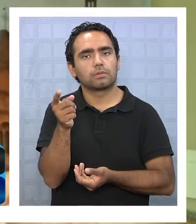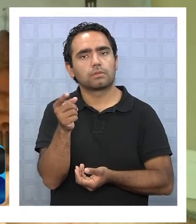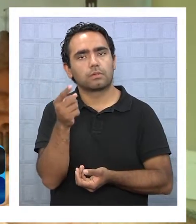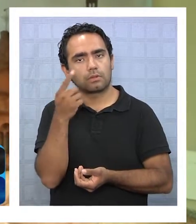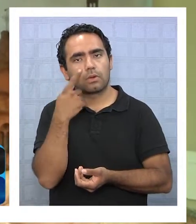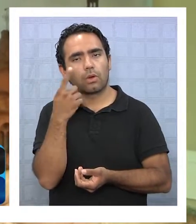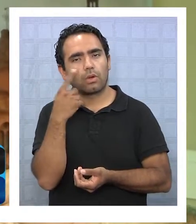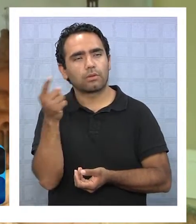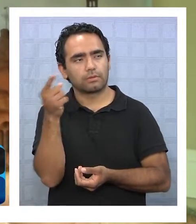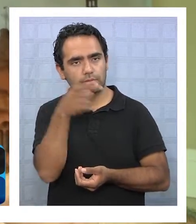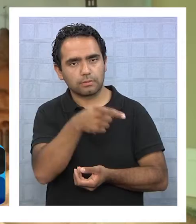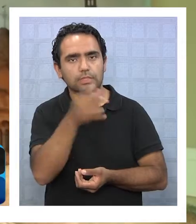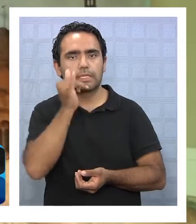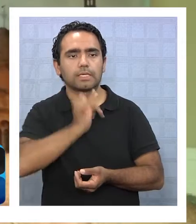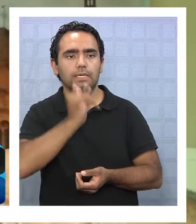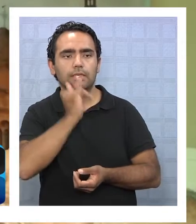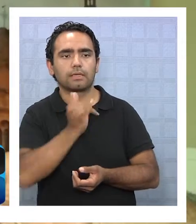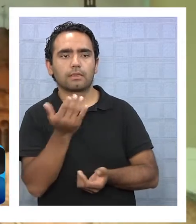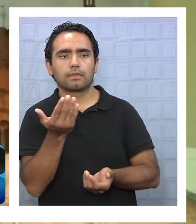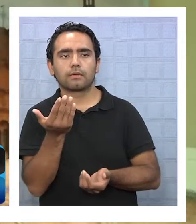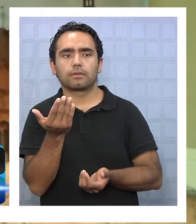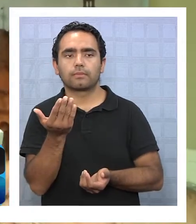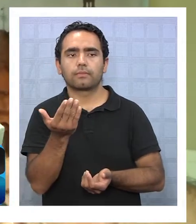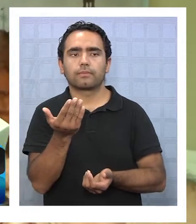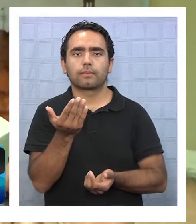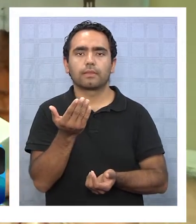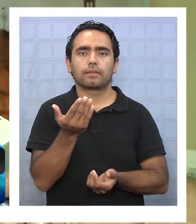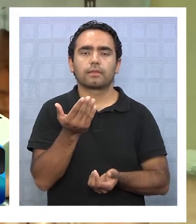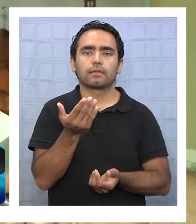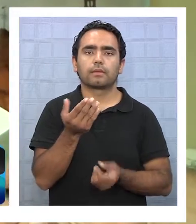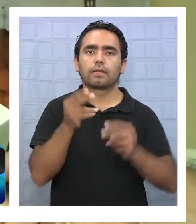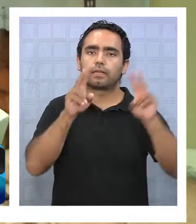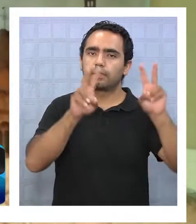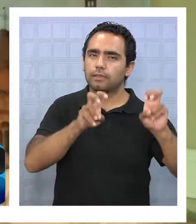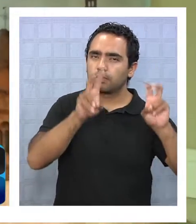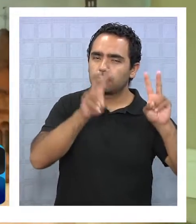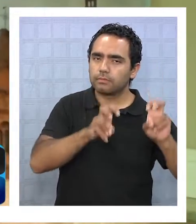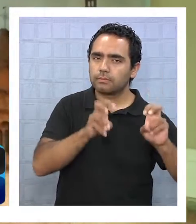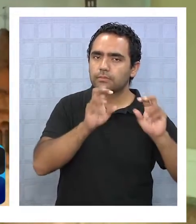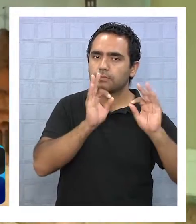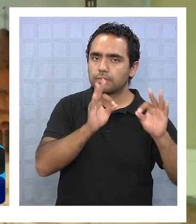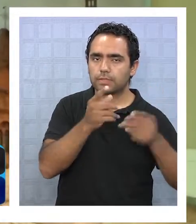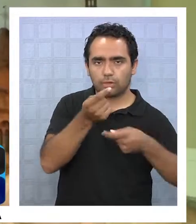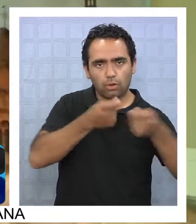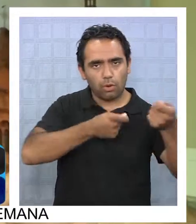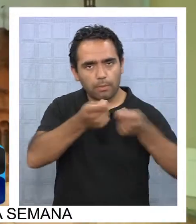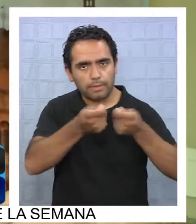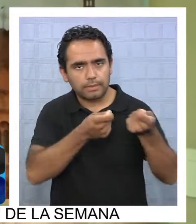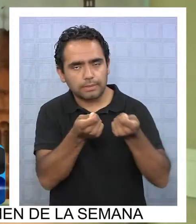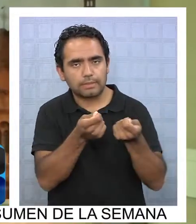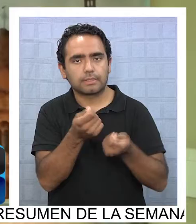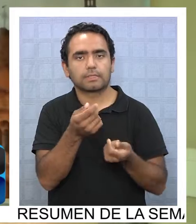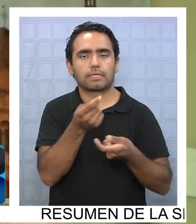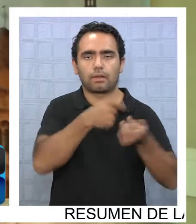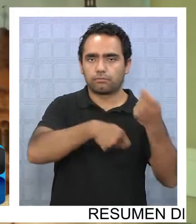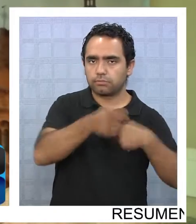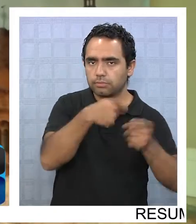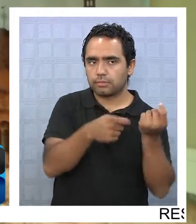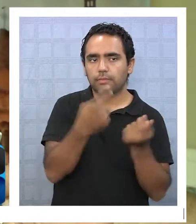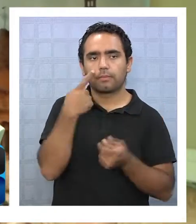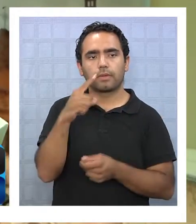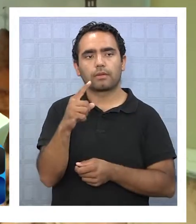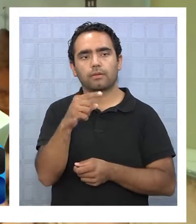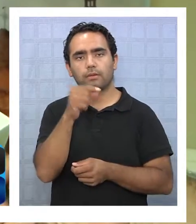referente en Santa Cruz Iquique, lo es más en el tema comercial y de negocios, ¿no? Pero